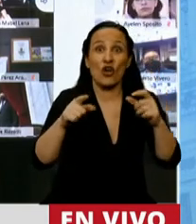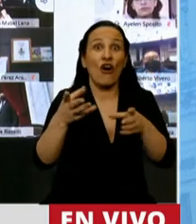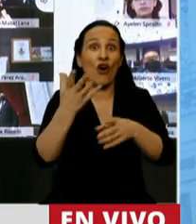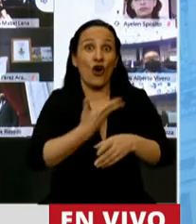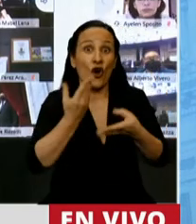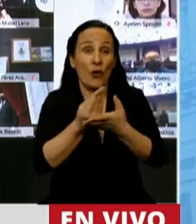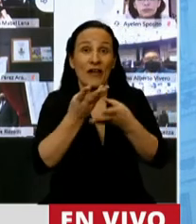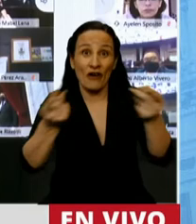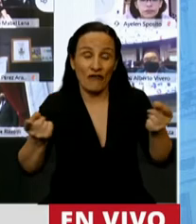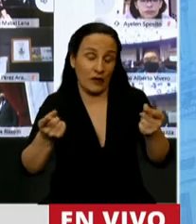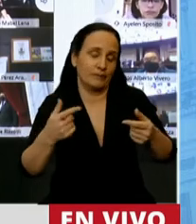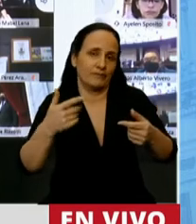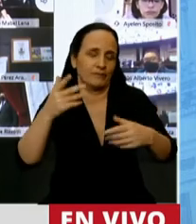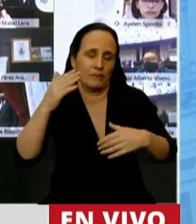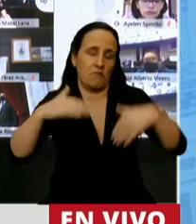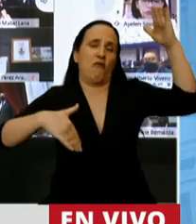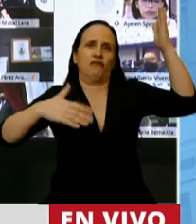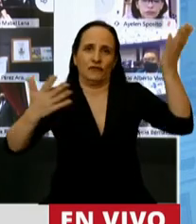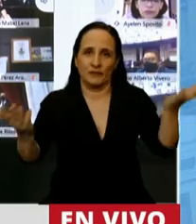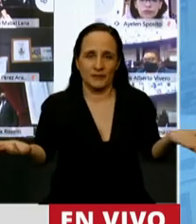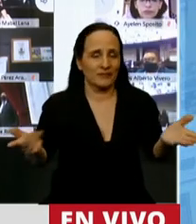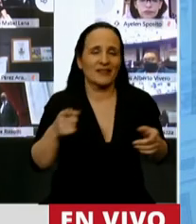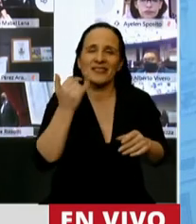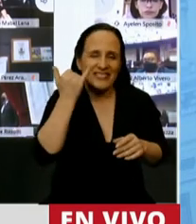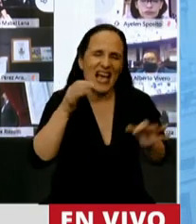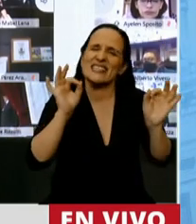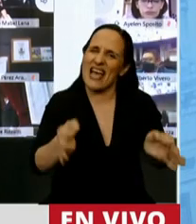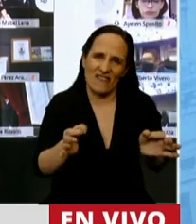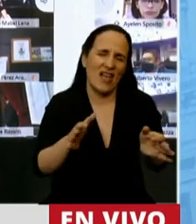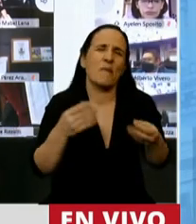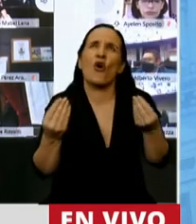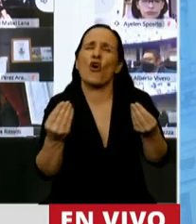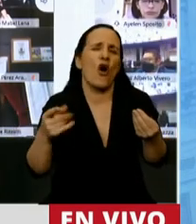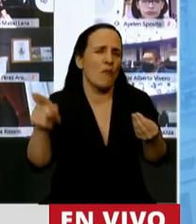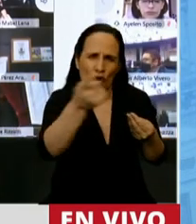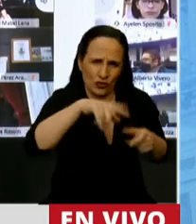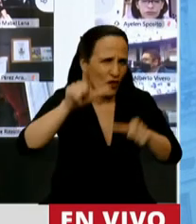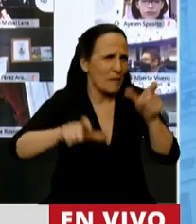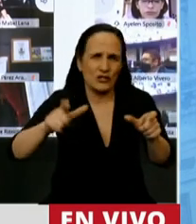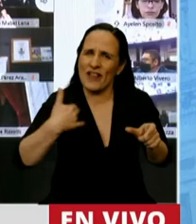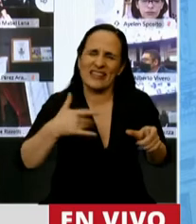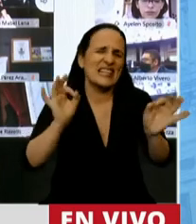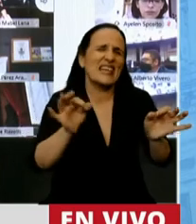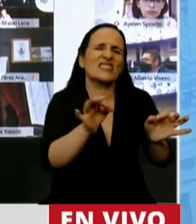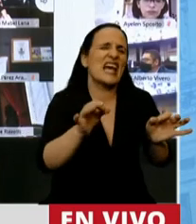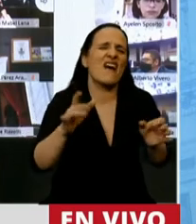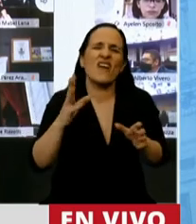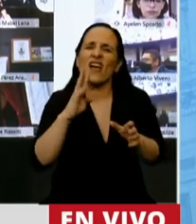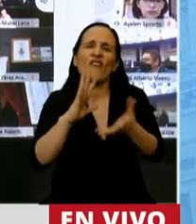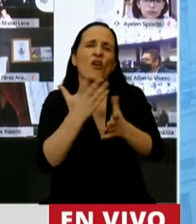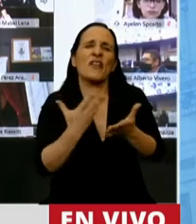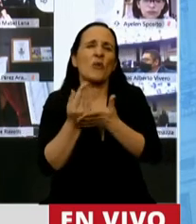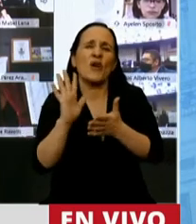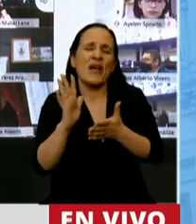terminaron su gestión en 2019. Los resultados de esa experiencia ya los enumeré y ya todos los argentinos y las argentinas los conocemos. No